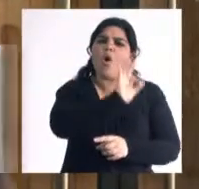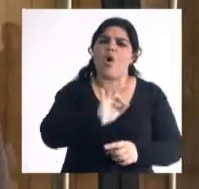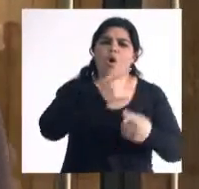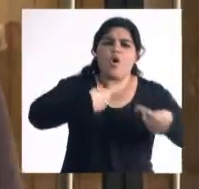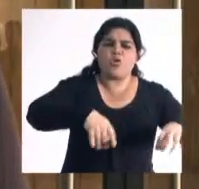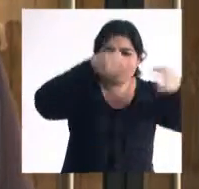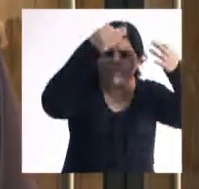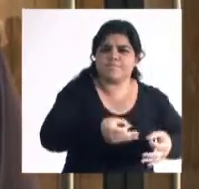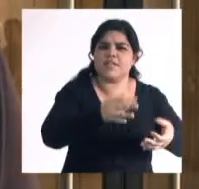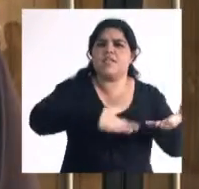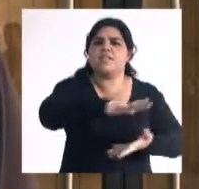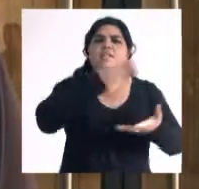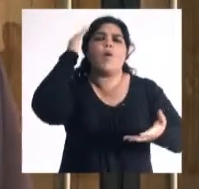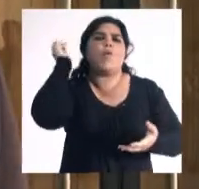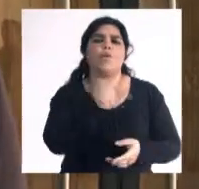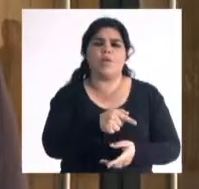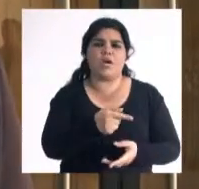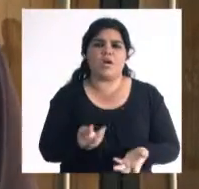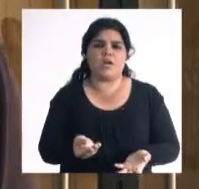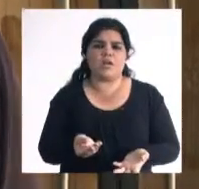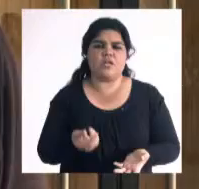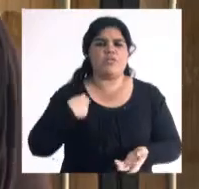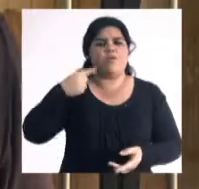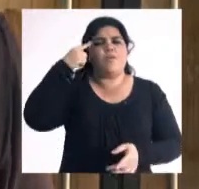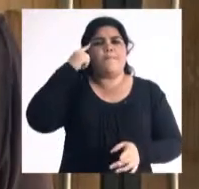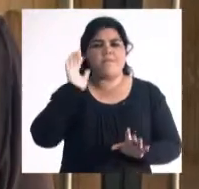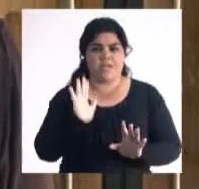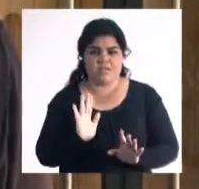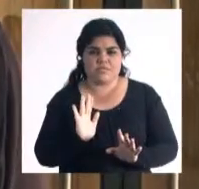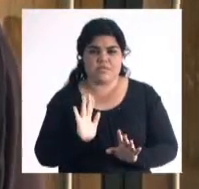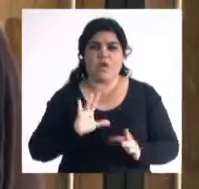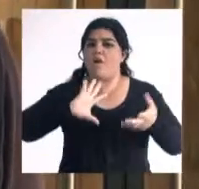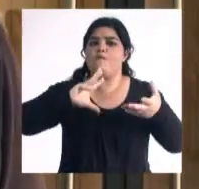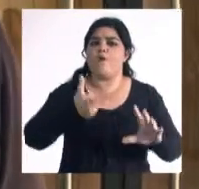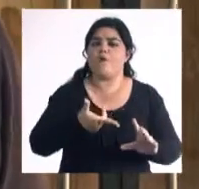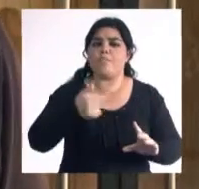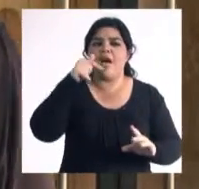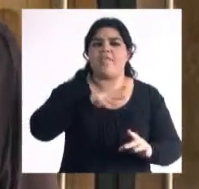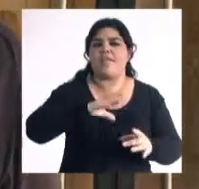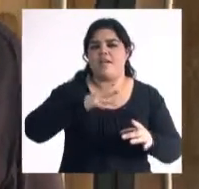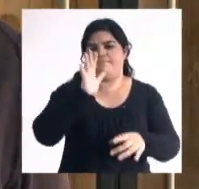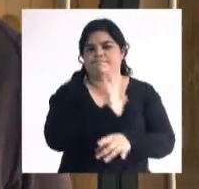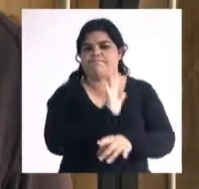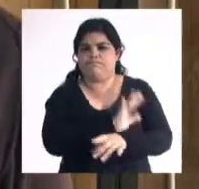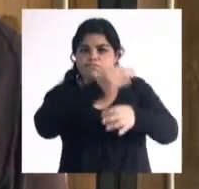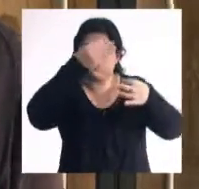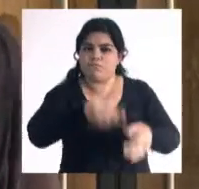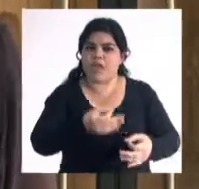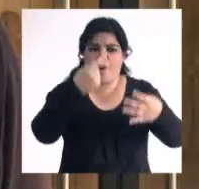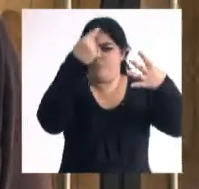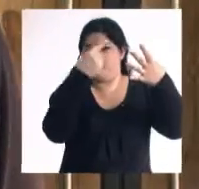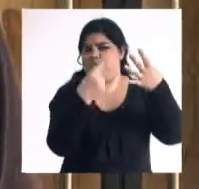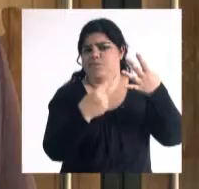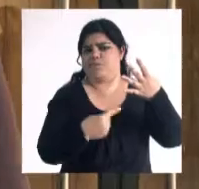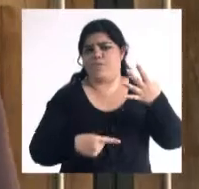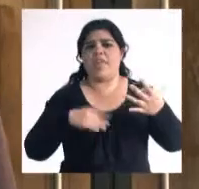o en las características del soporte? Creo que ateniéndonos a la idea de contenido, vamos a encontrar